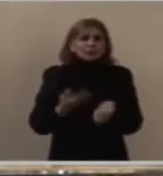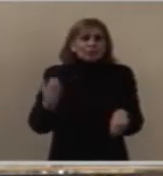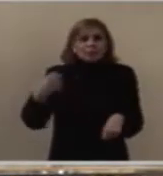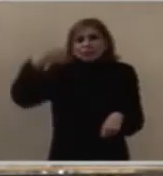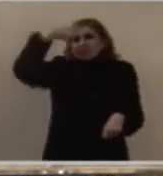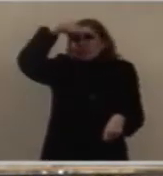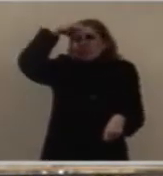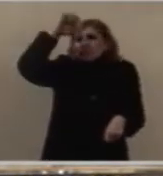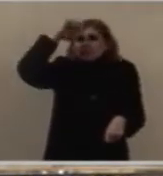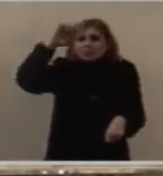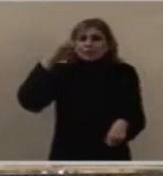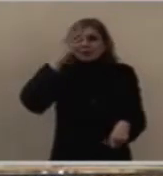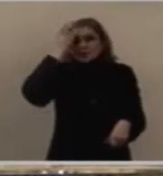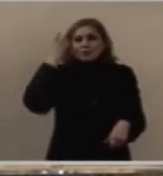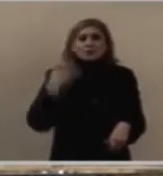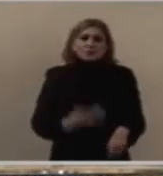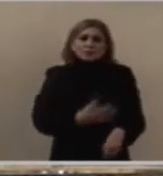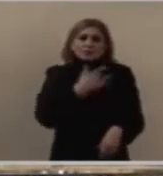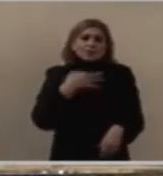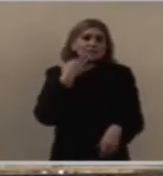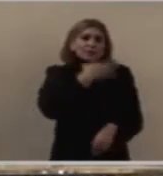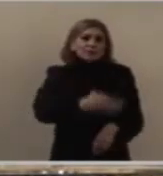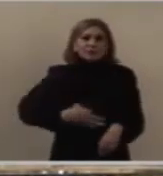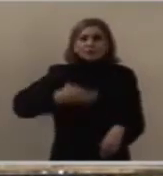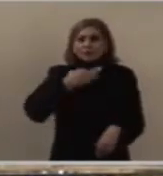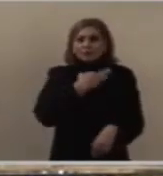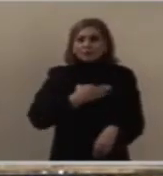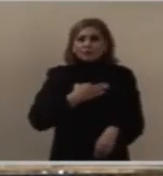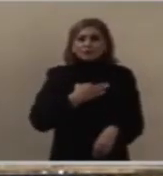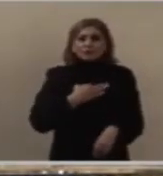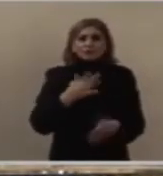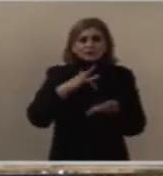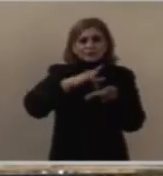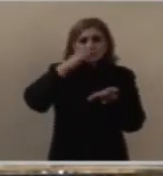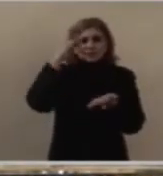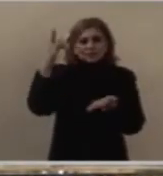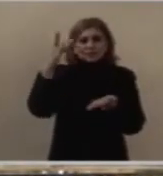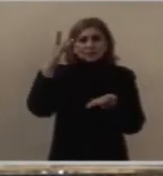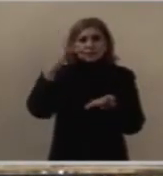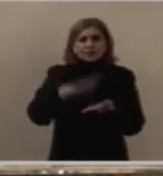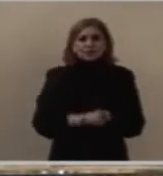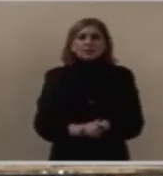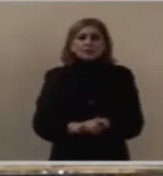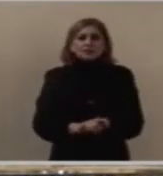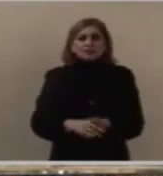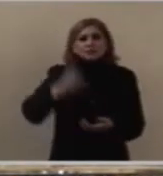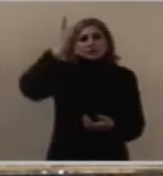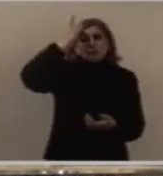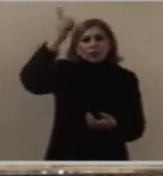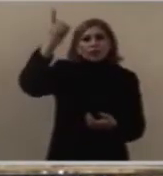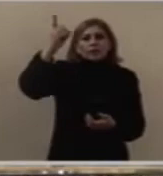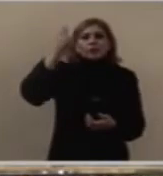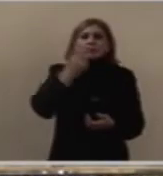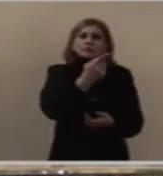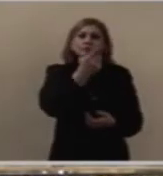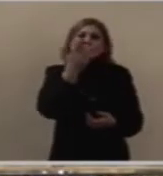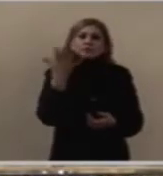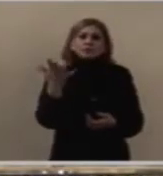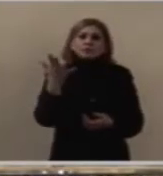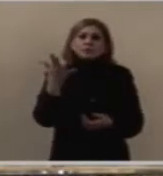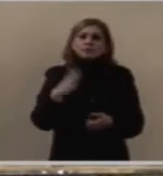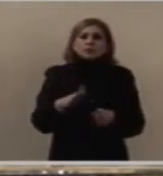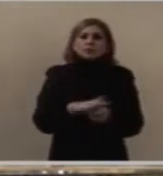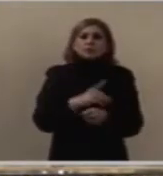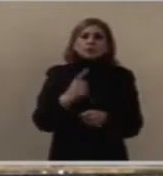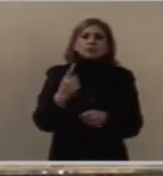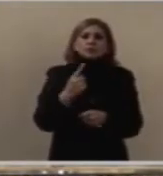Estoy muy contento. Gracias, pues, a Dios y a ustedes por